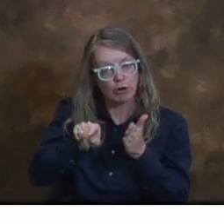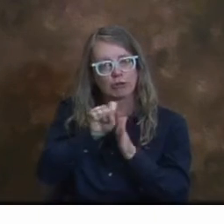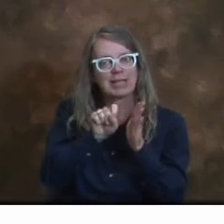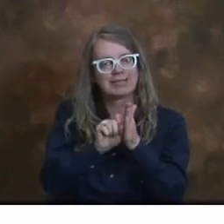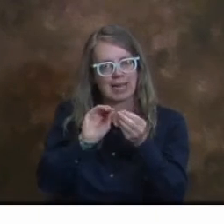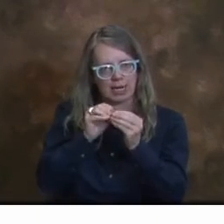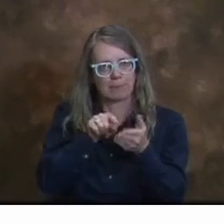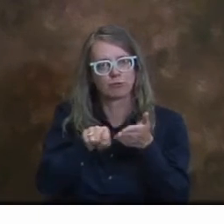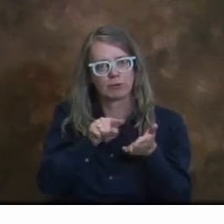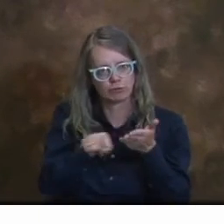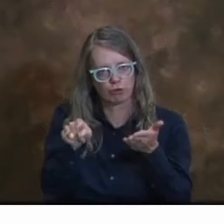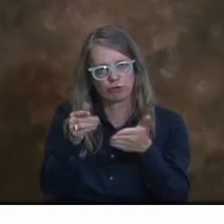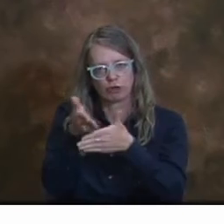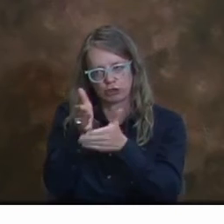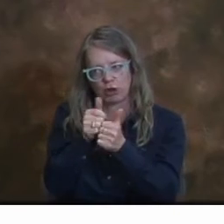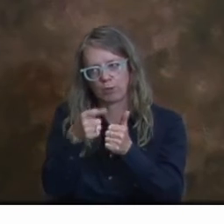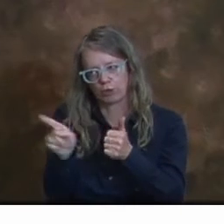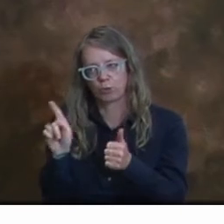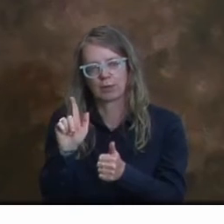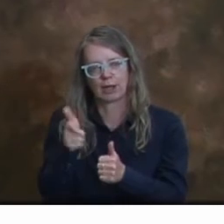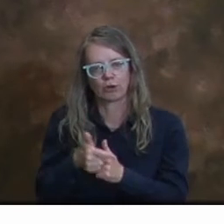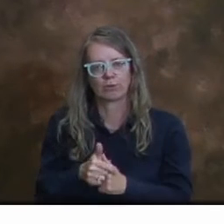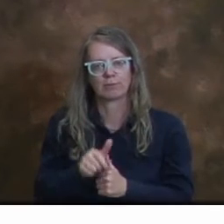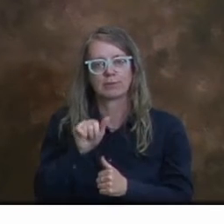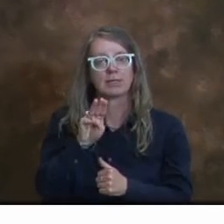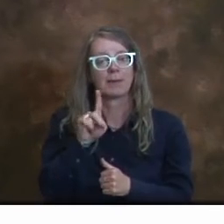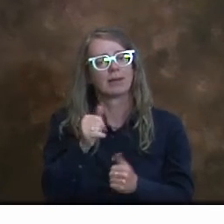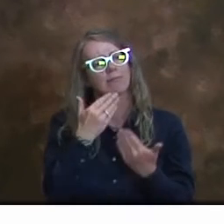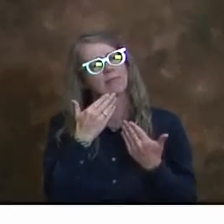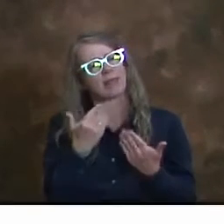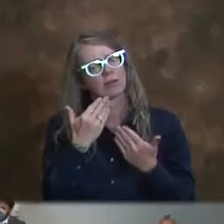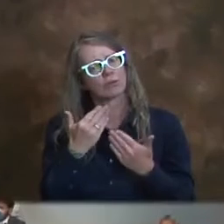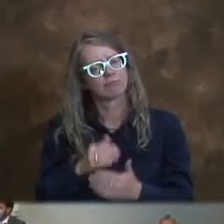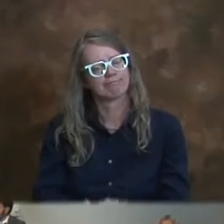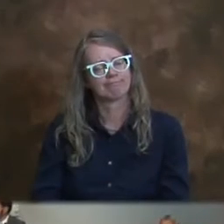a nivel estatal para que lo puedan ver. Aprecio tu pregunta.